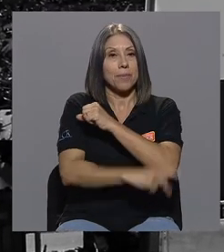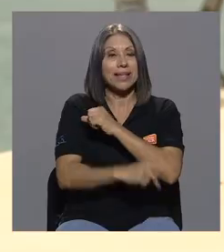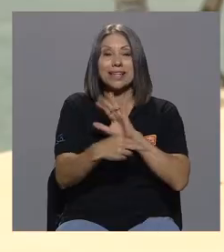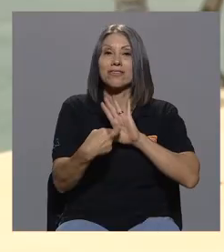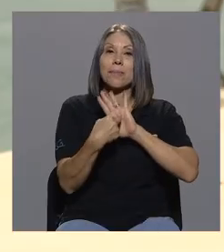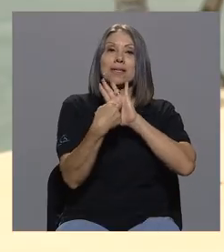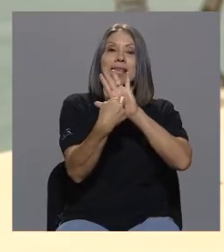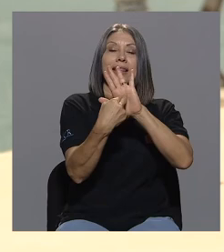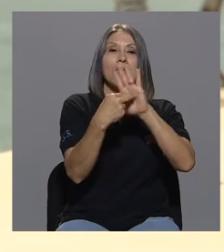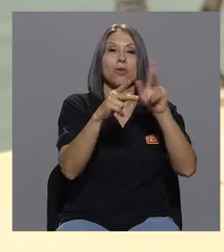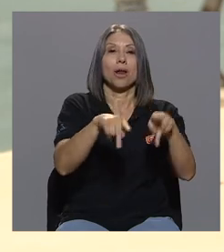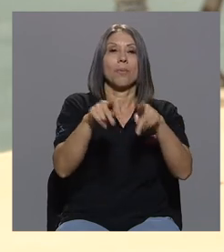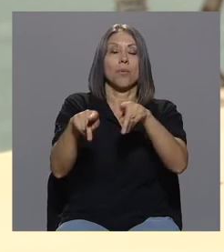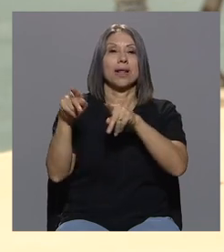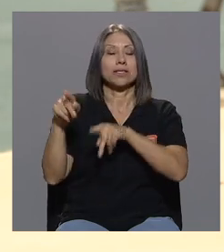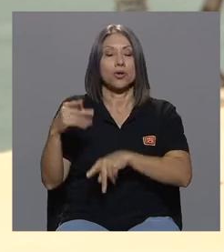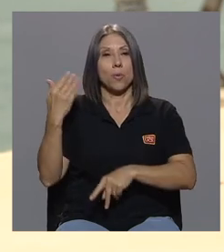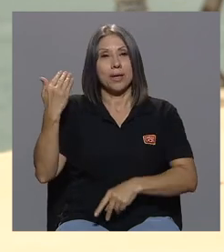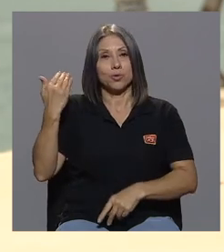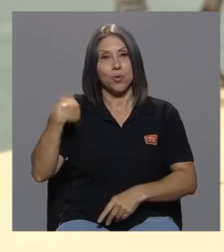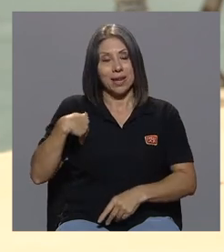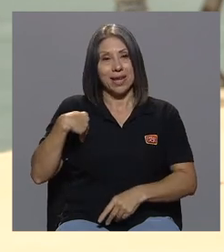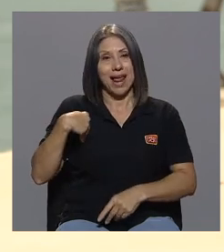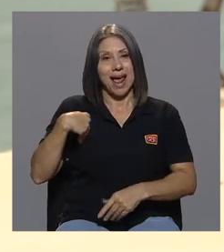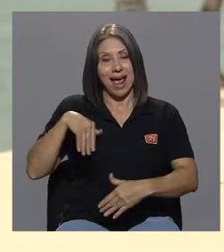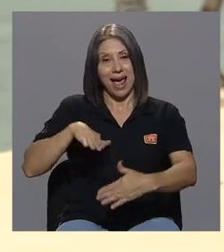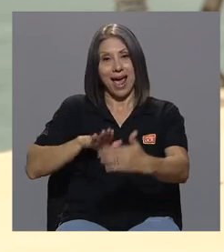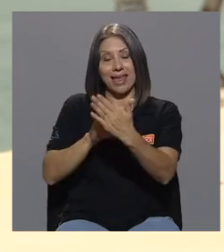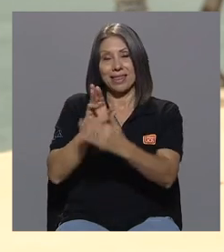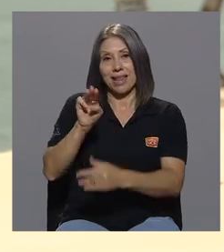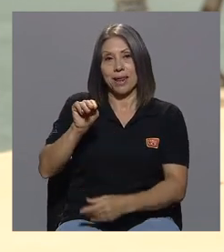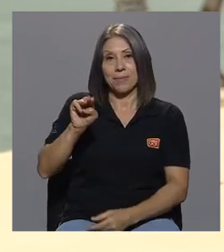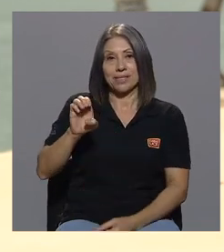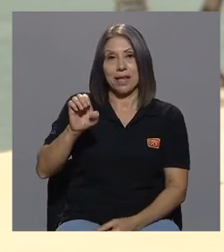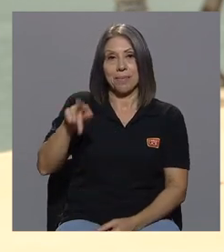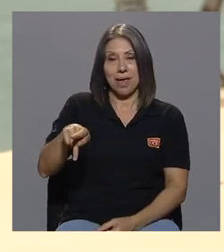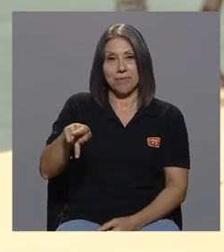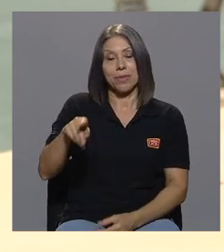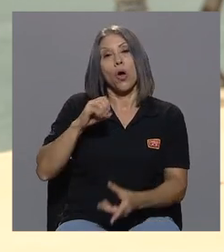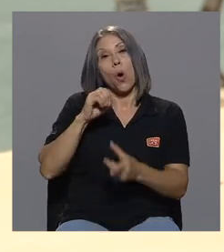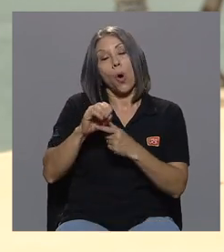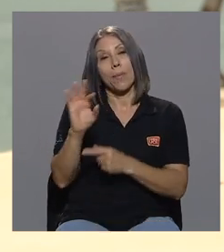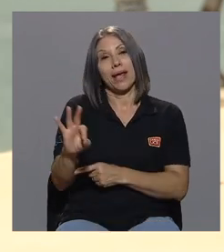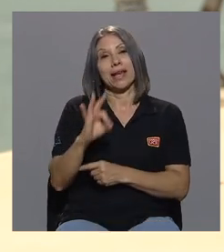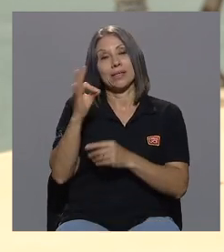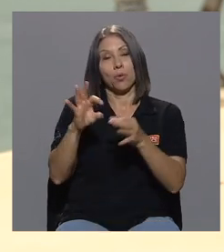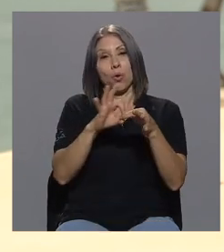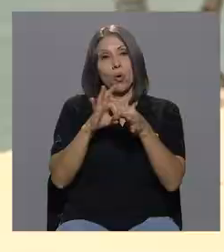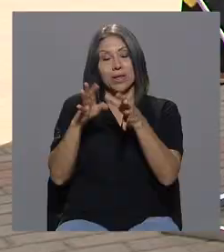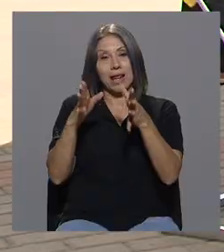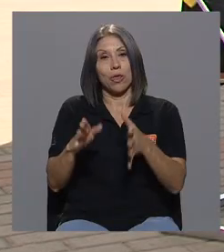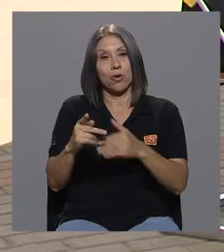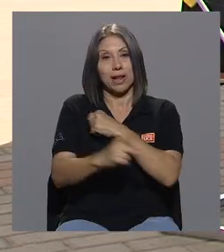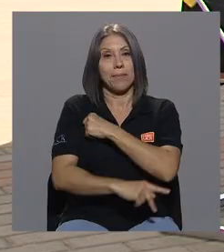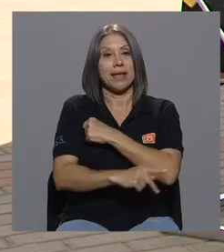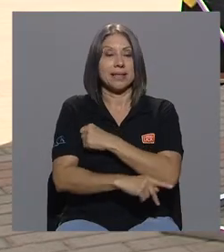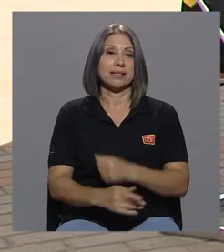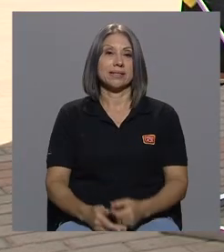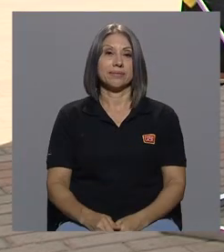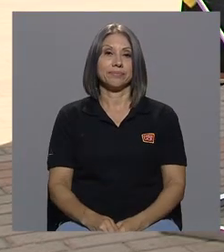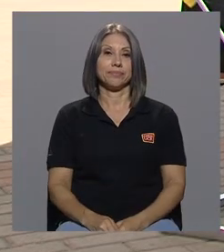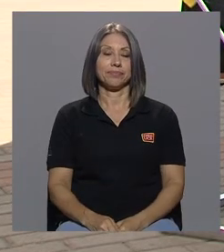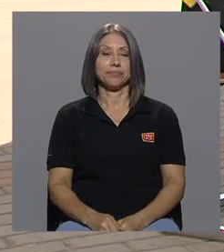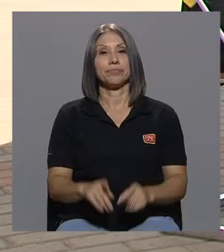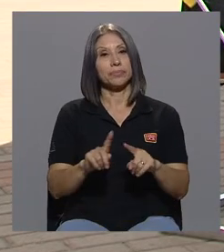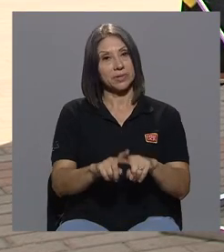ante este ante este órgano el MCP o Mecanismo Coordinador de País sin embargo